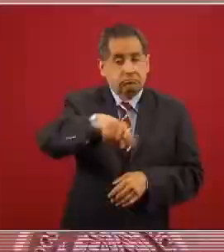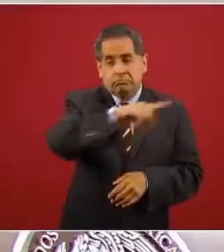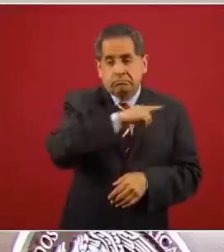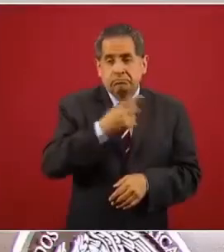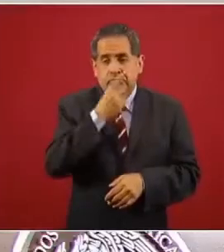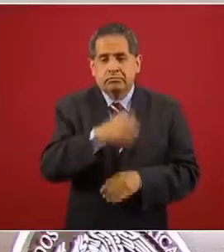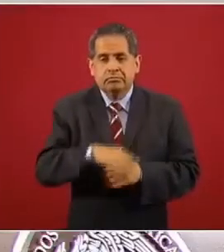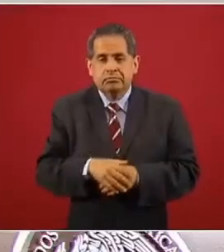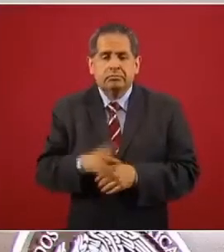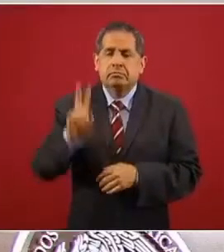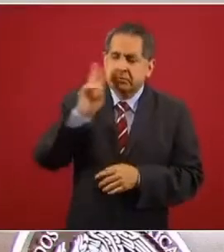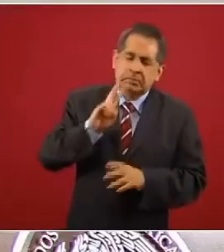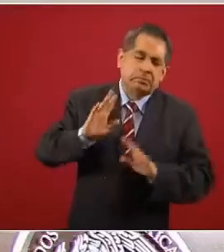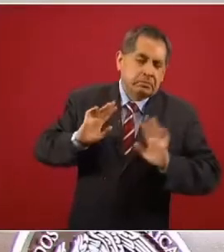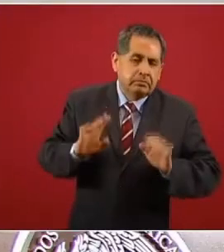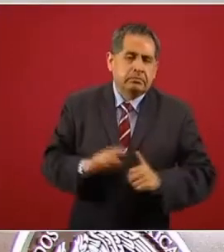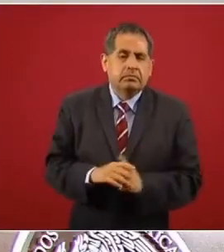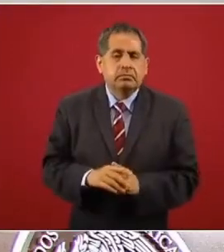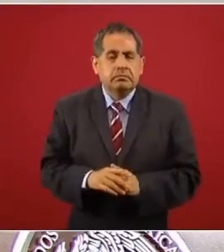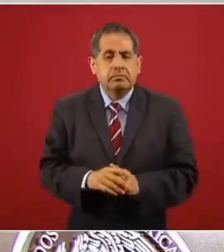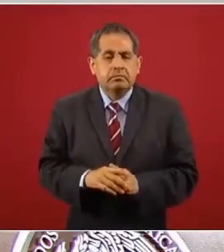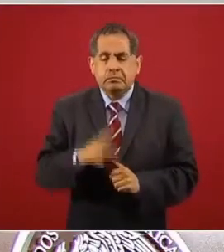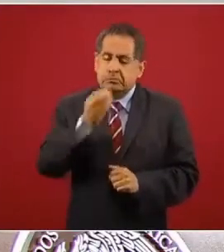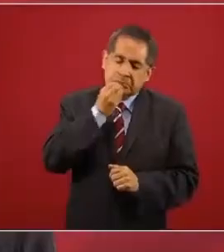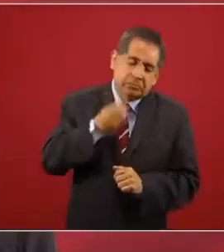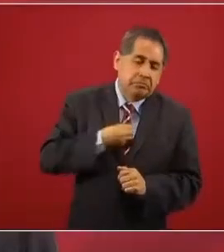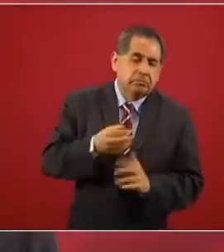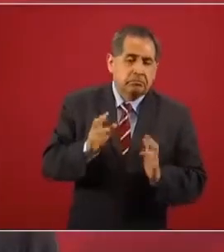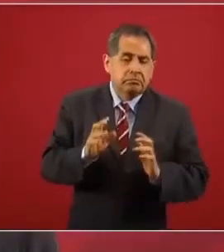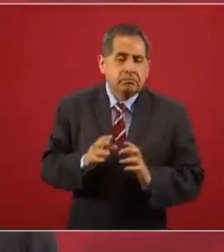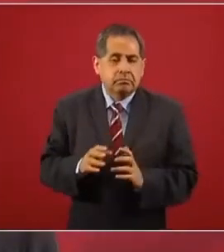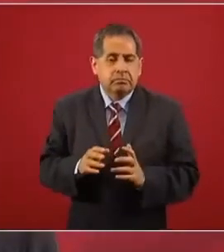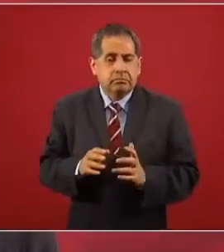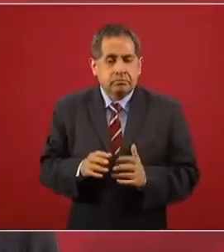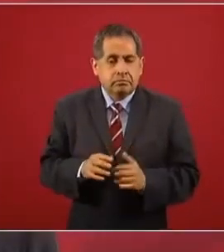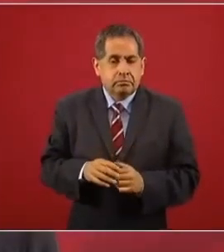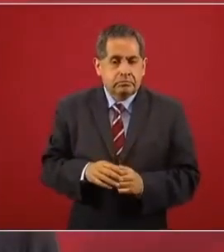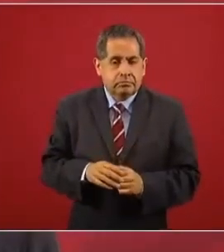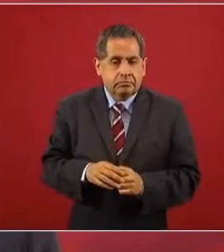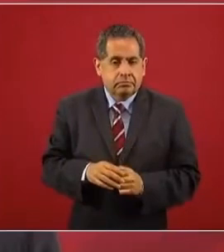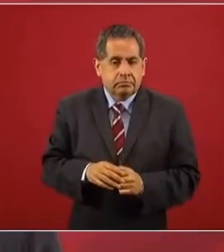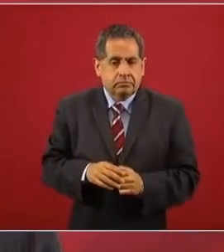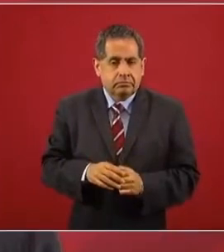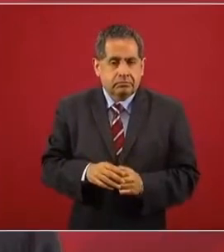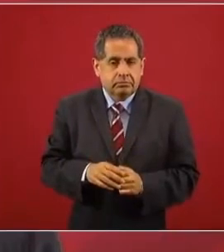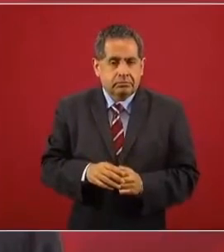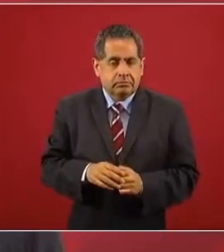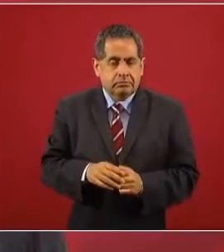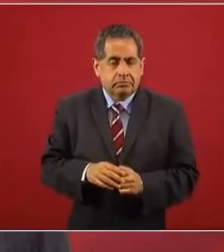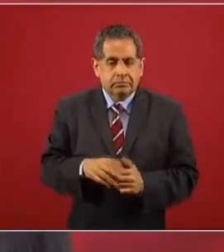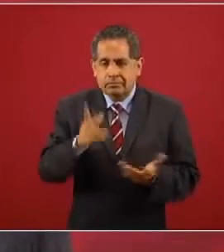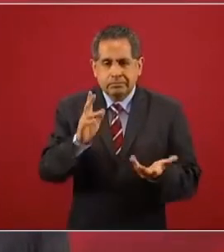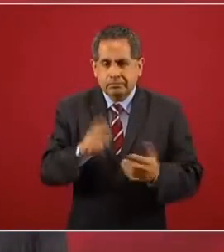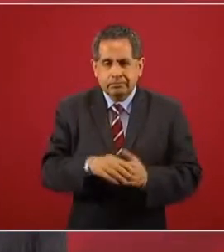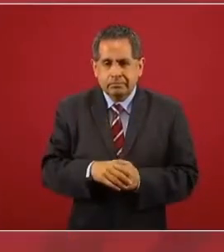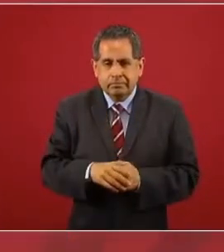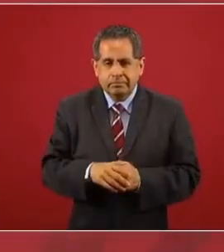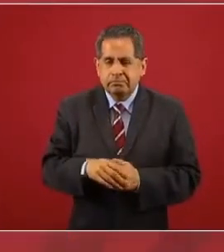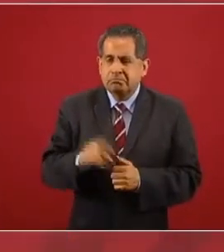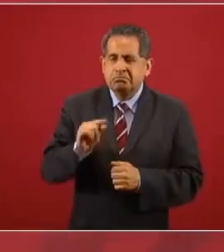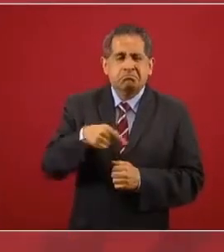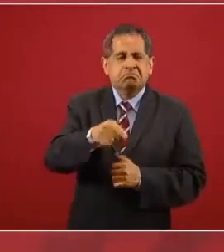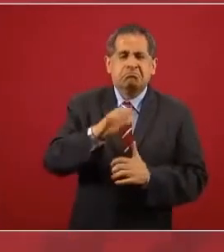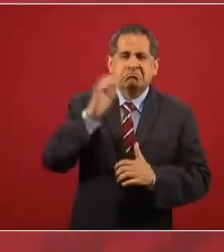que dicen, bueno, ni modo, pero esto no va a